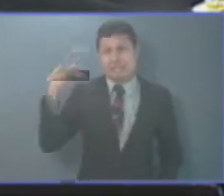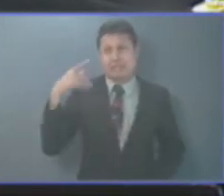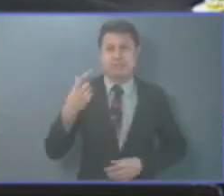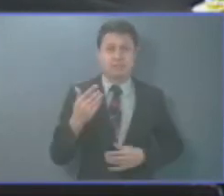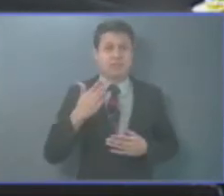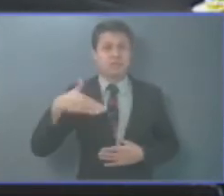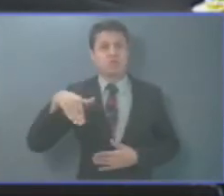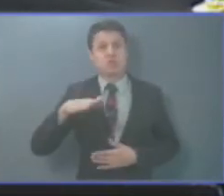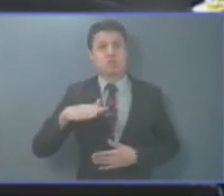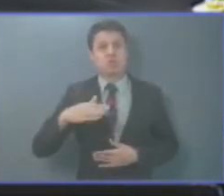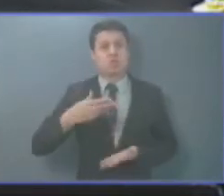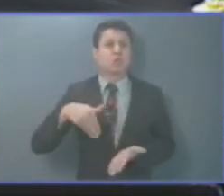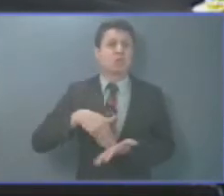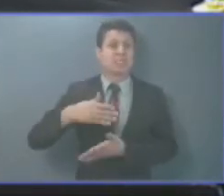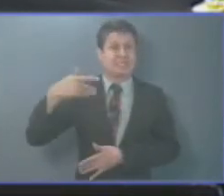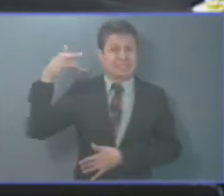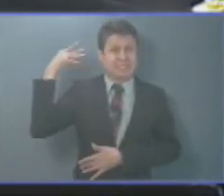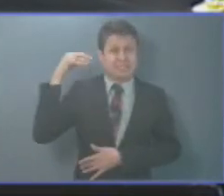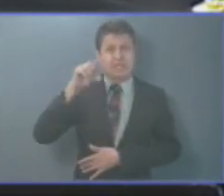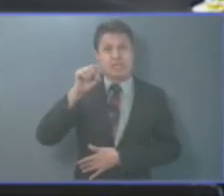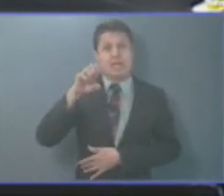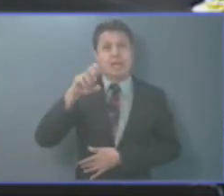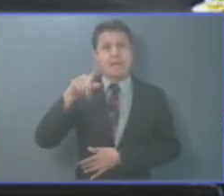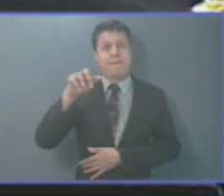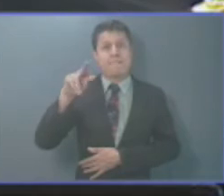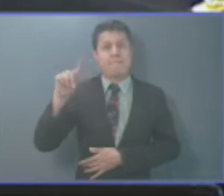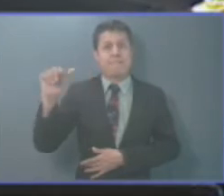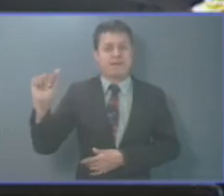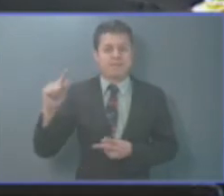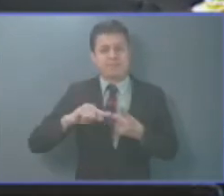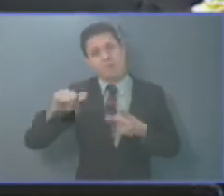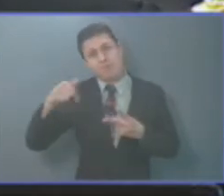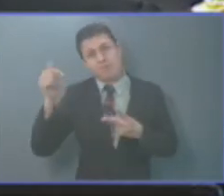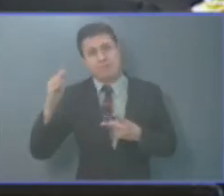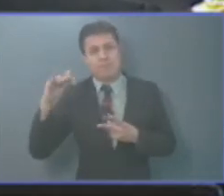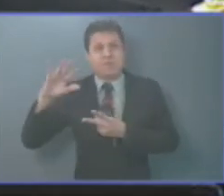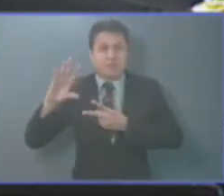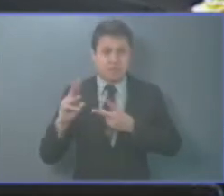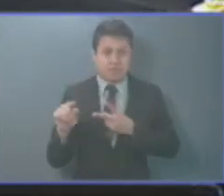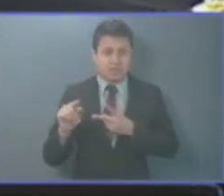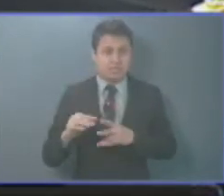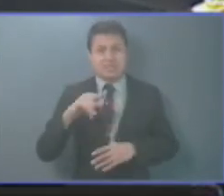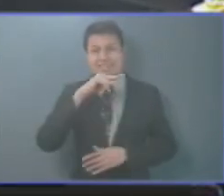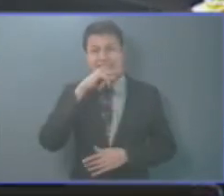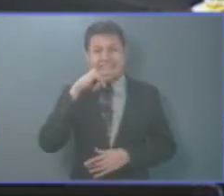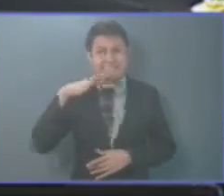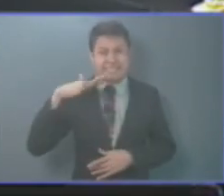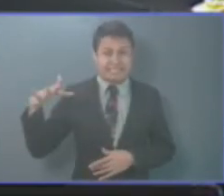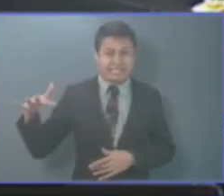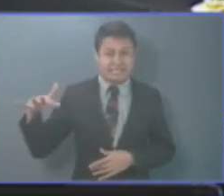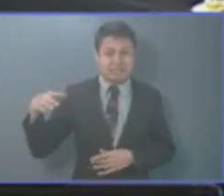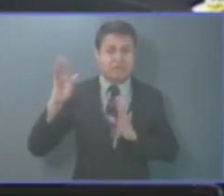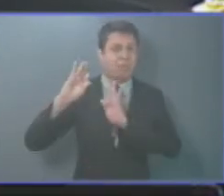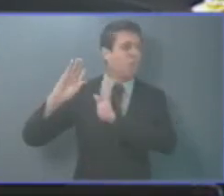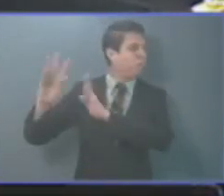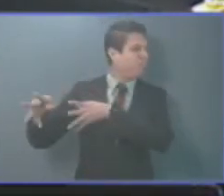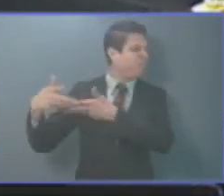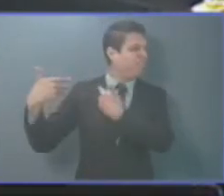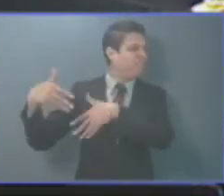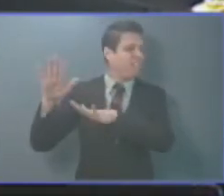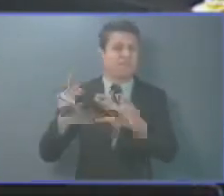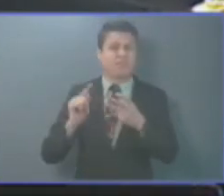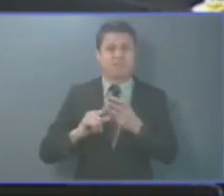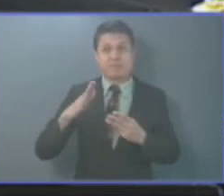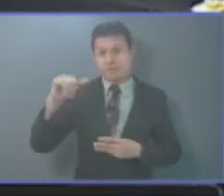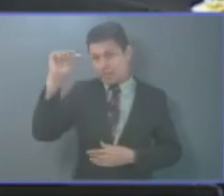Esparta. En Asia se les abandonaba en el desierto o en los bosques. En la India